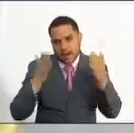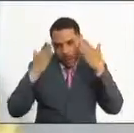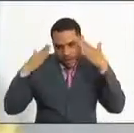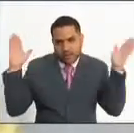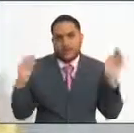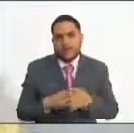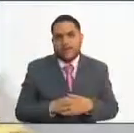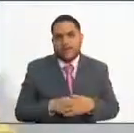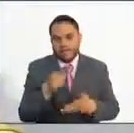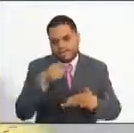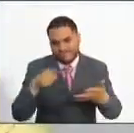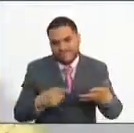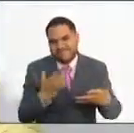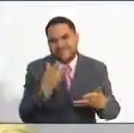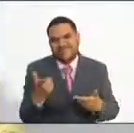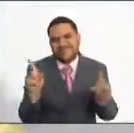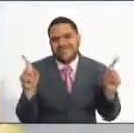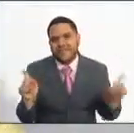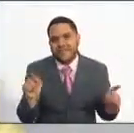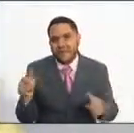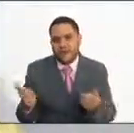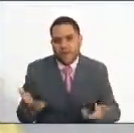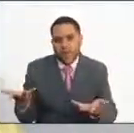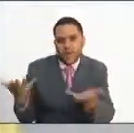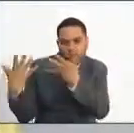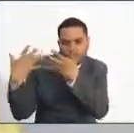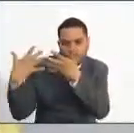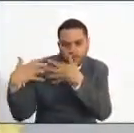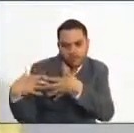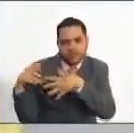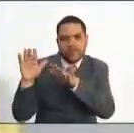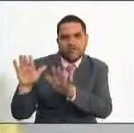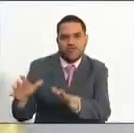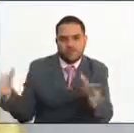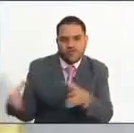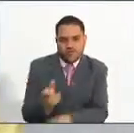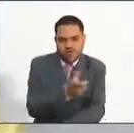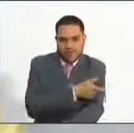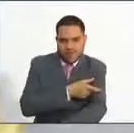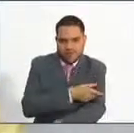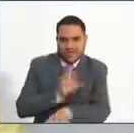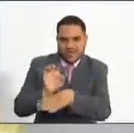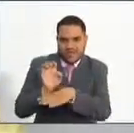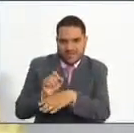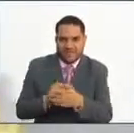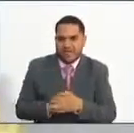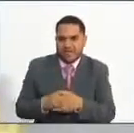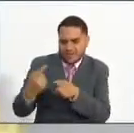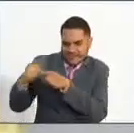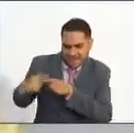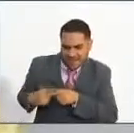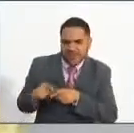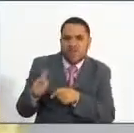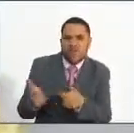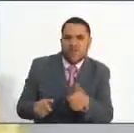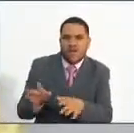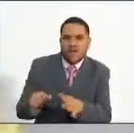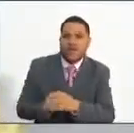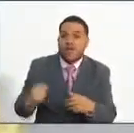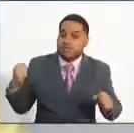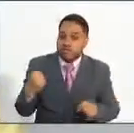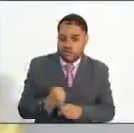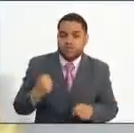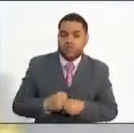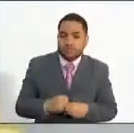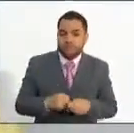aspectos, inicialmente al funcionamiento en sí de la comisión de la entidad, por supuesto en torno a las convocatorias de empleo público por